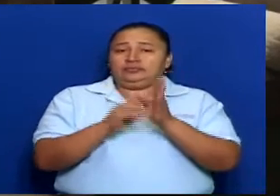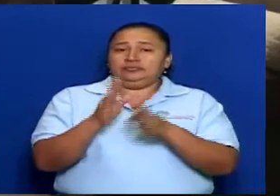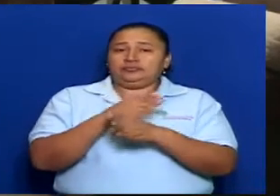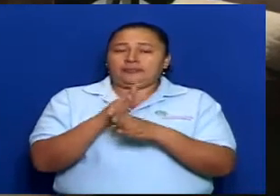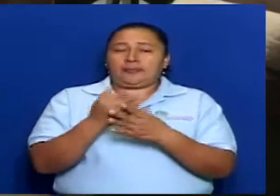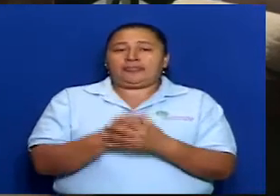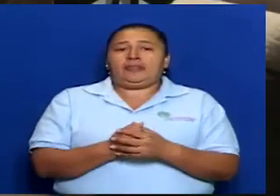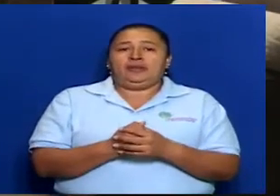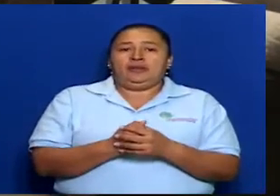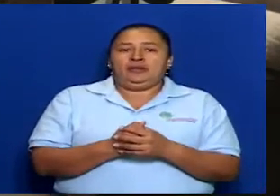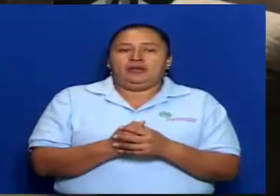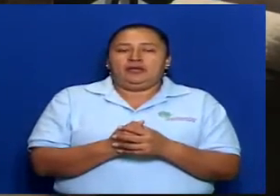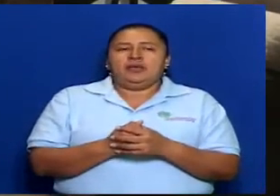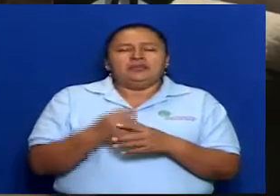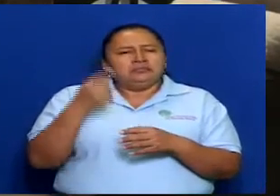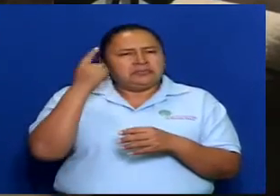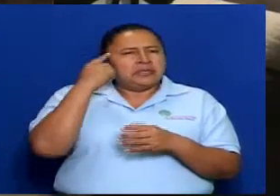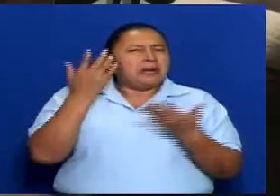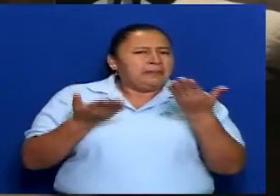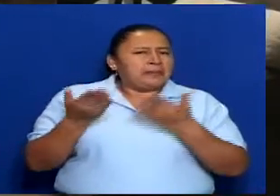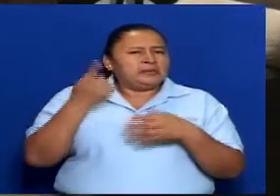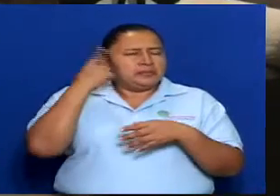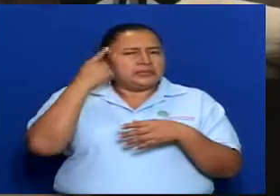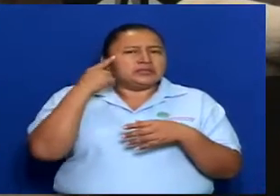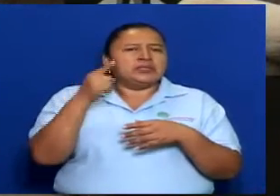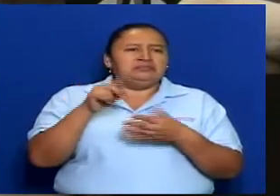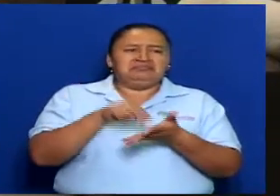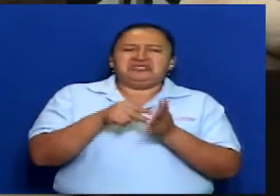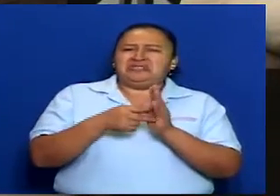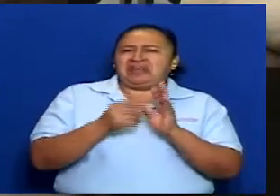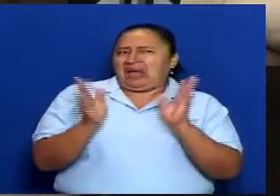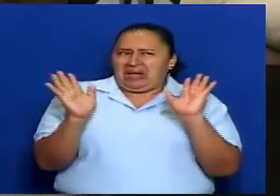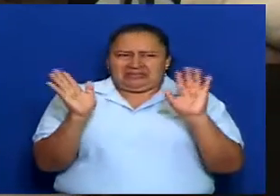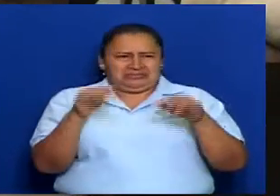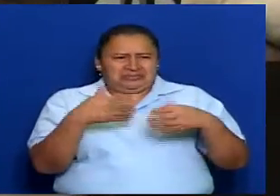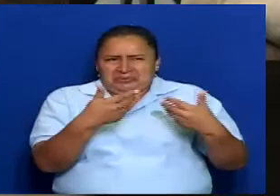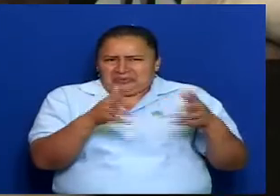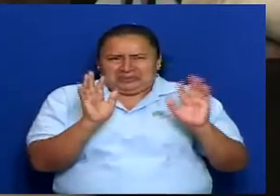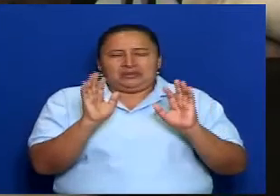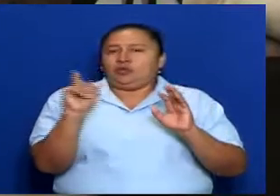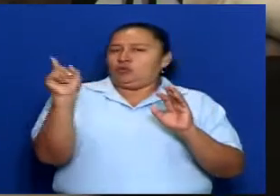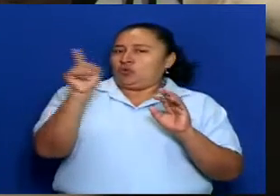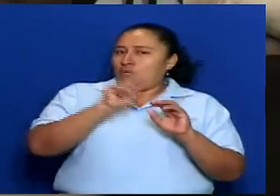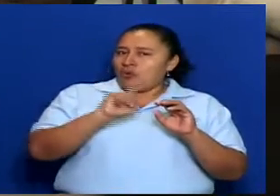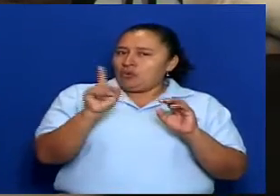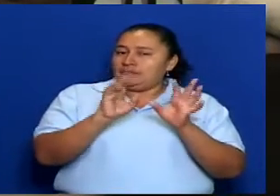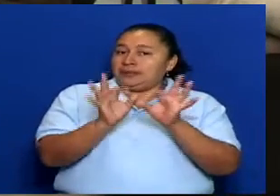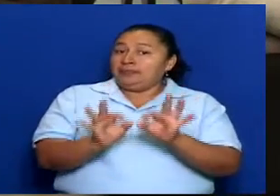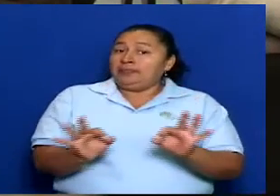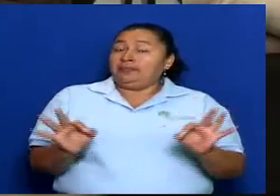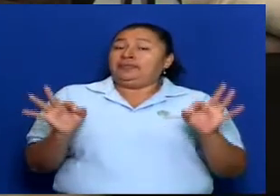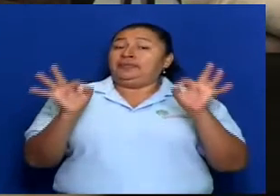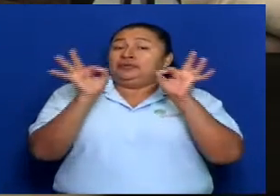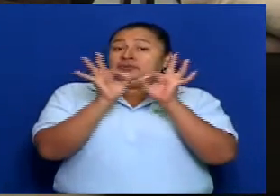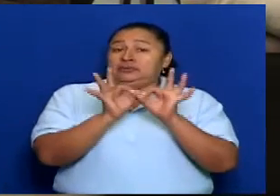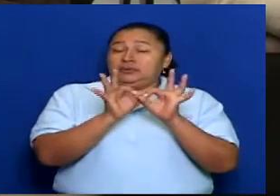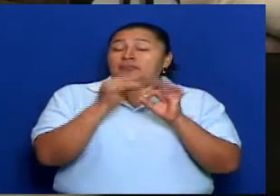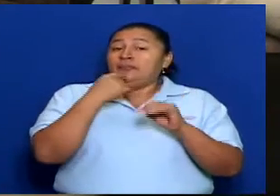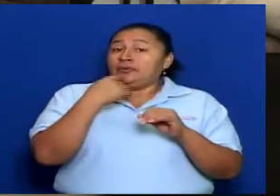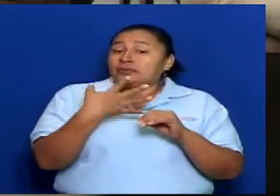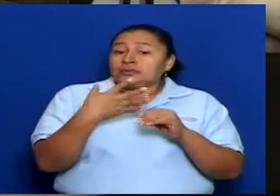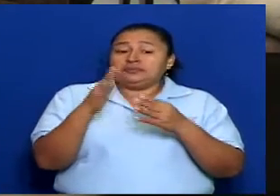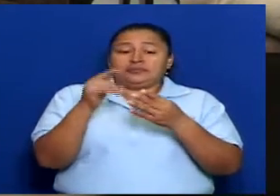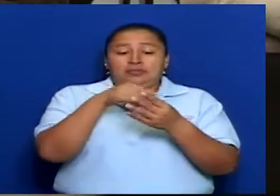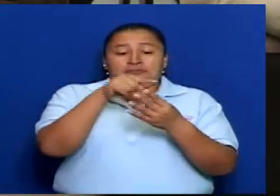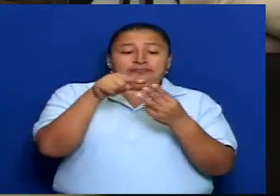Pareciera que eso no tiene significado, pero sí la tiene, sí la tiene porque las diferentes culturas, las